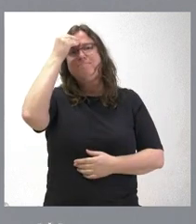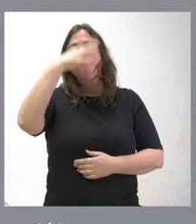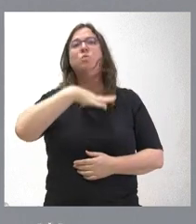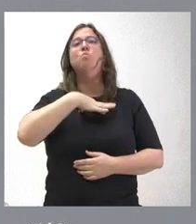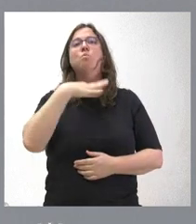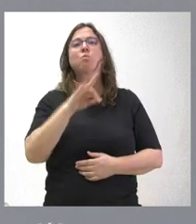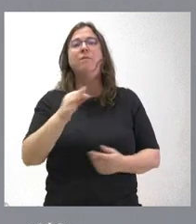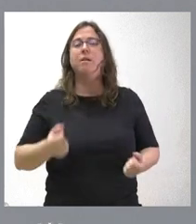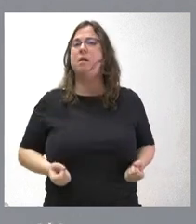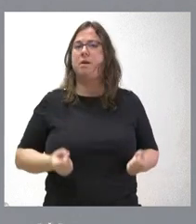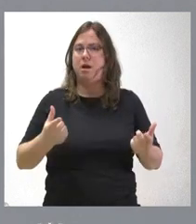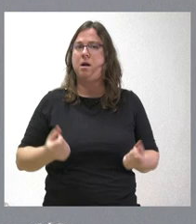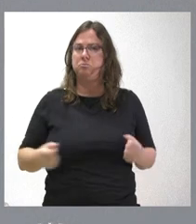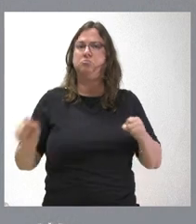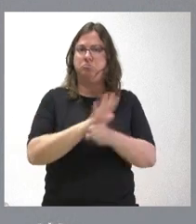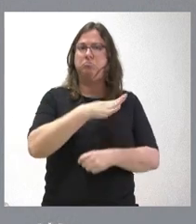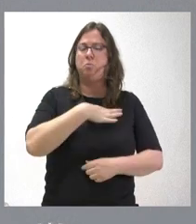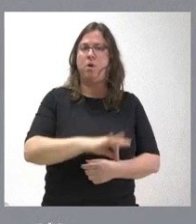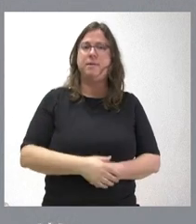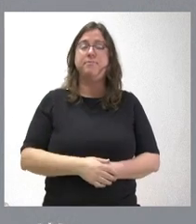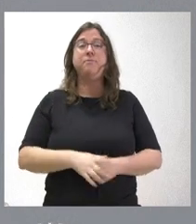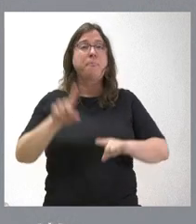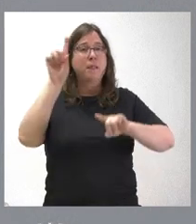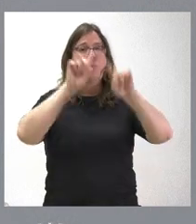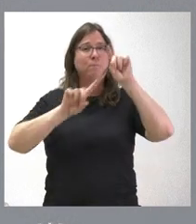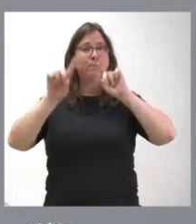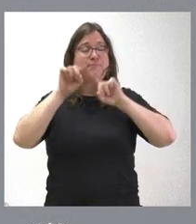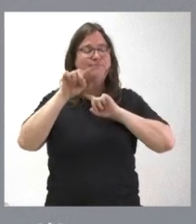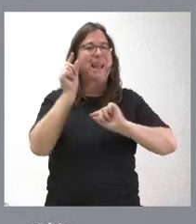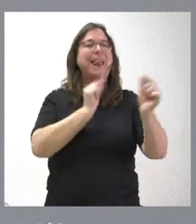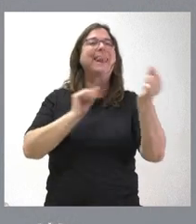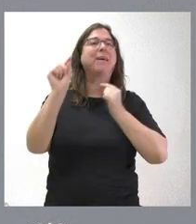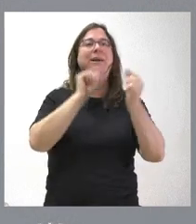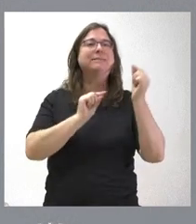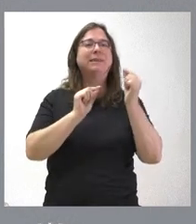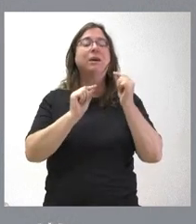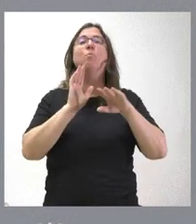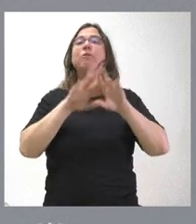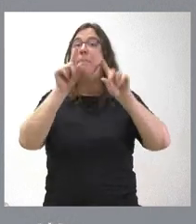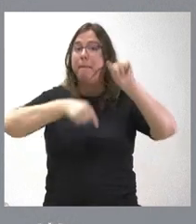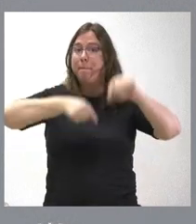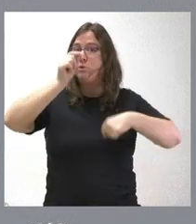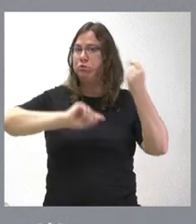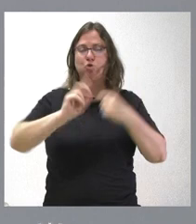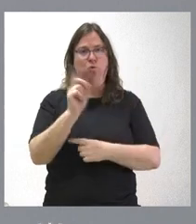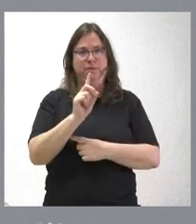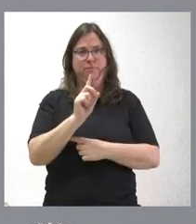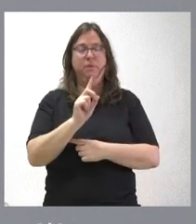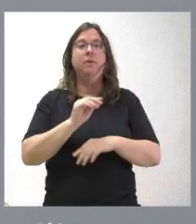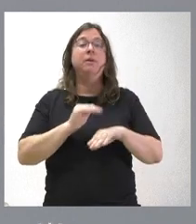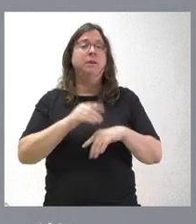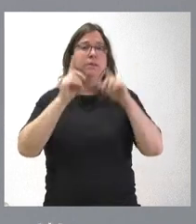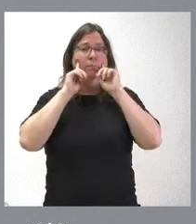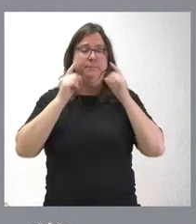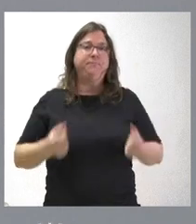los costes y, por tanto, el problema de ese debate no es un problema presupuestario, que, suponiendo un